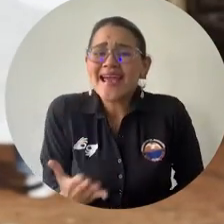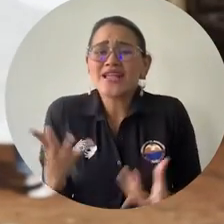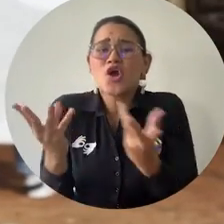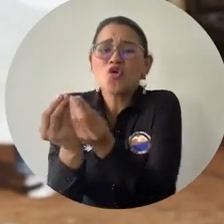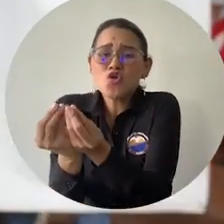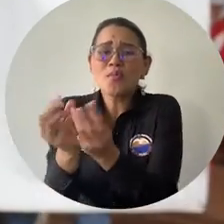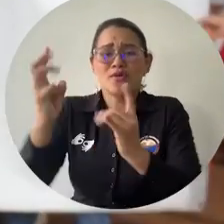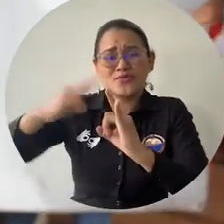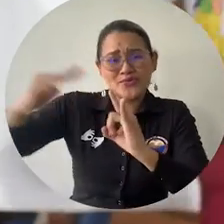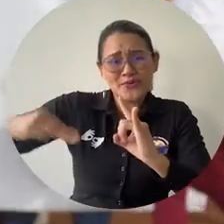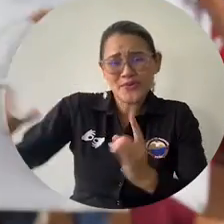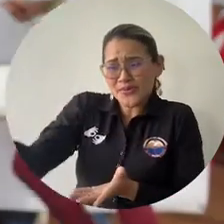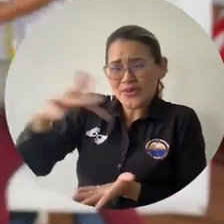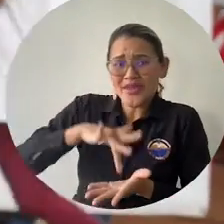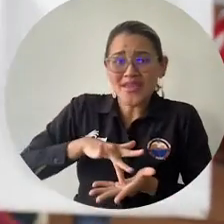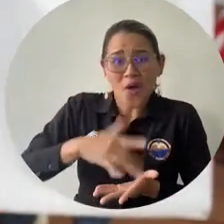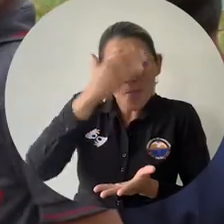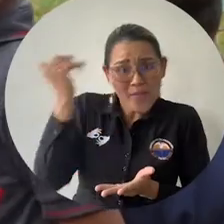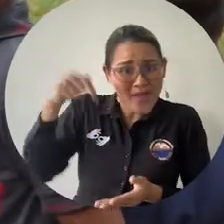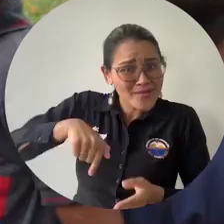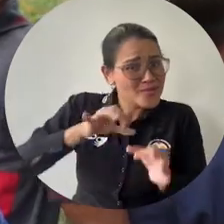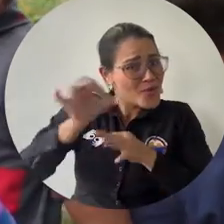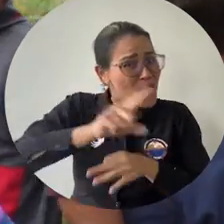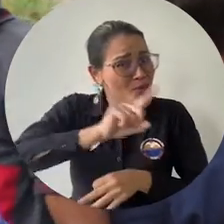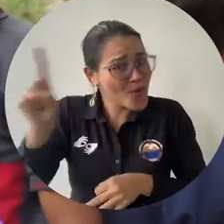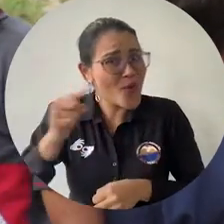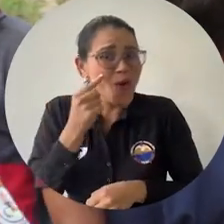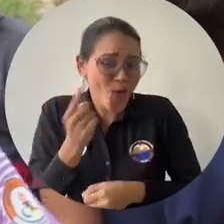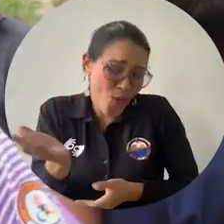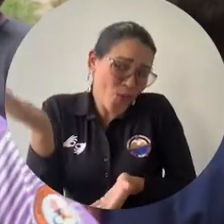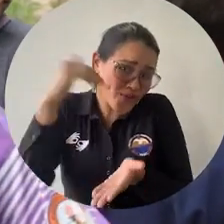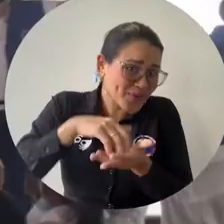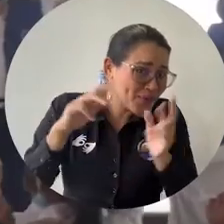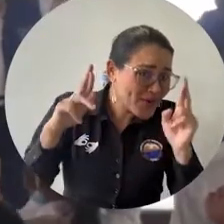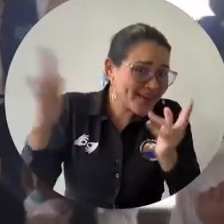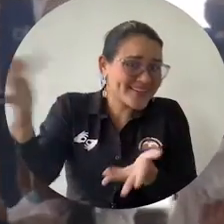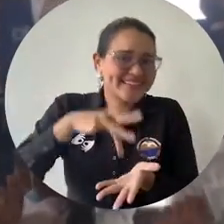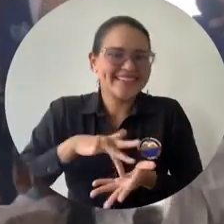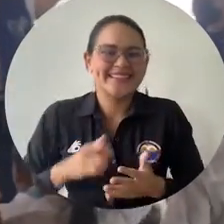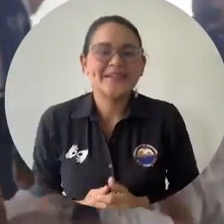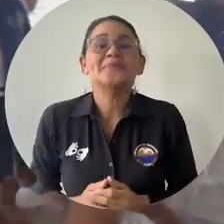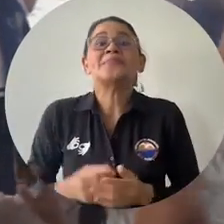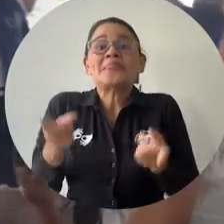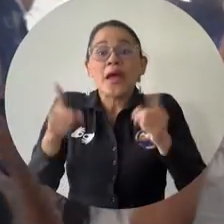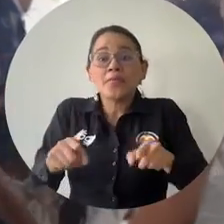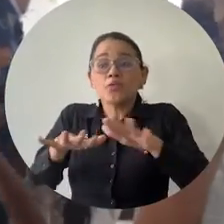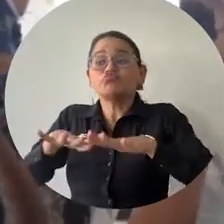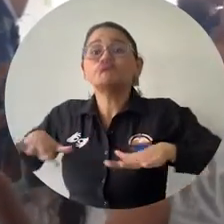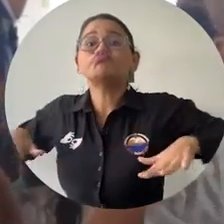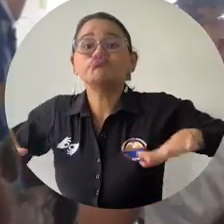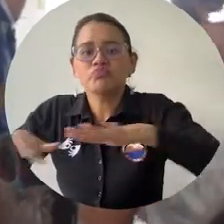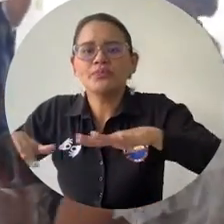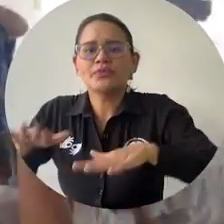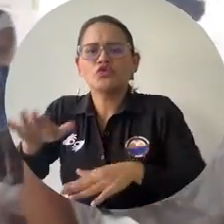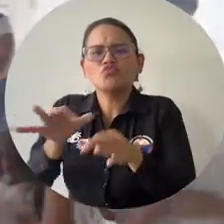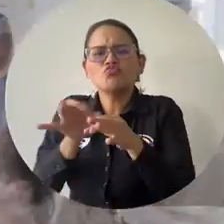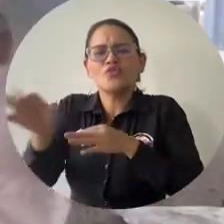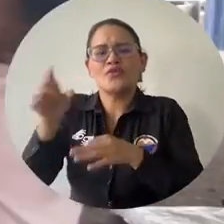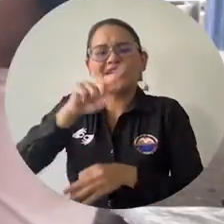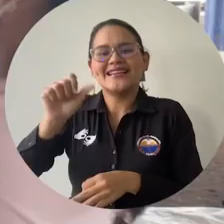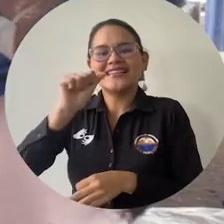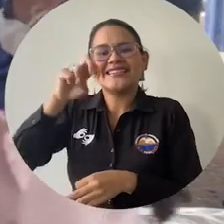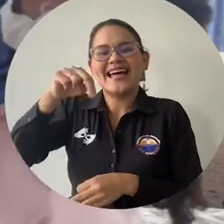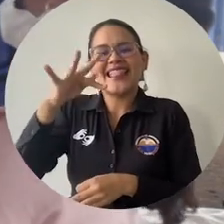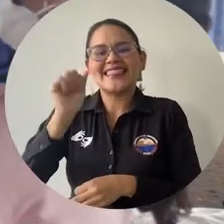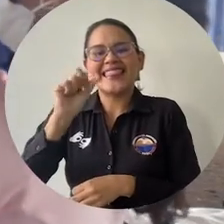Universidad de Magdalena, que no se olviden de este pueblo, que vuelven y vengan otra vez. La jornada de atención integral se extendió hasta el municipio de Santa Ana,